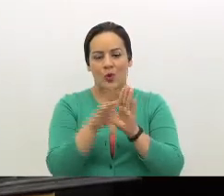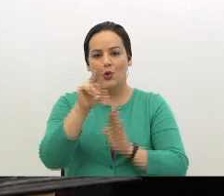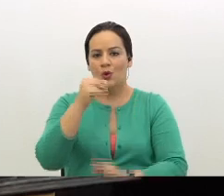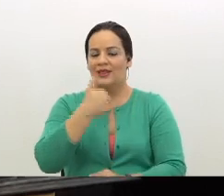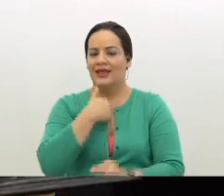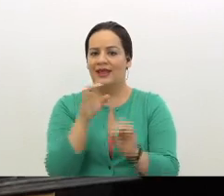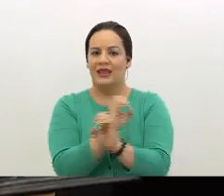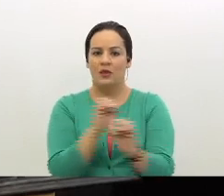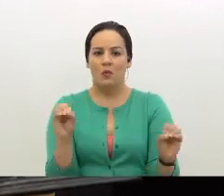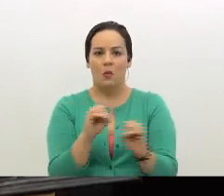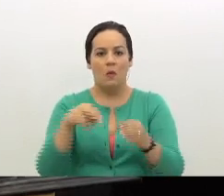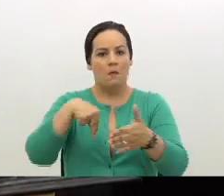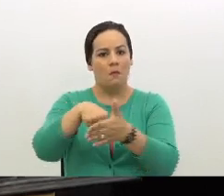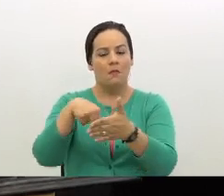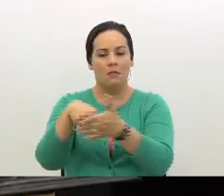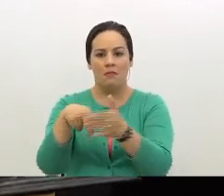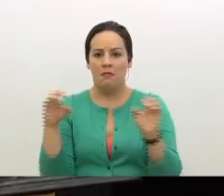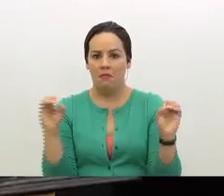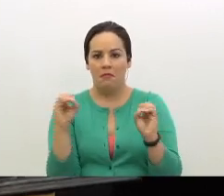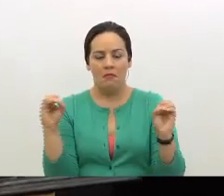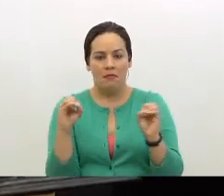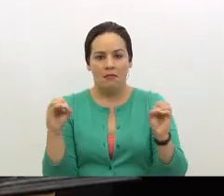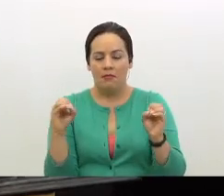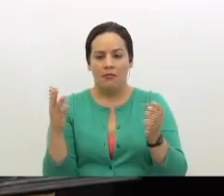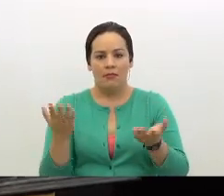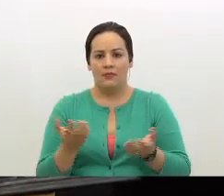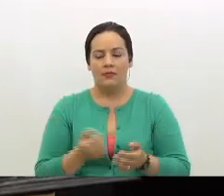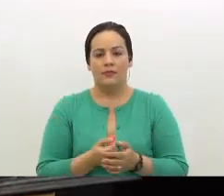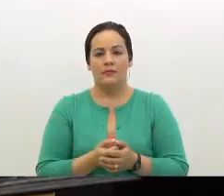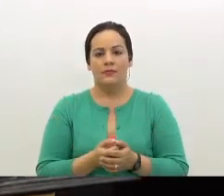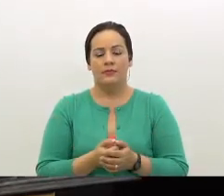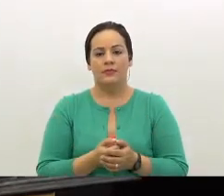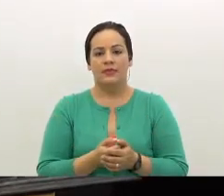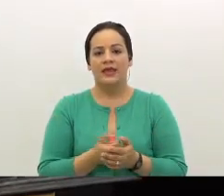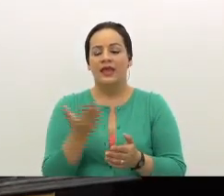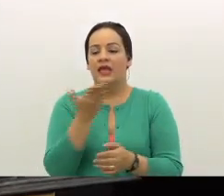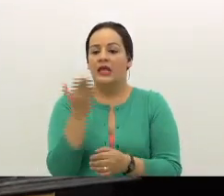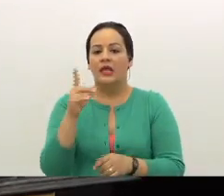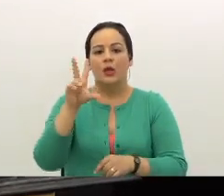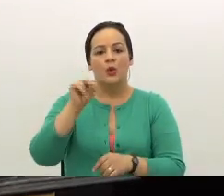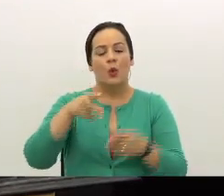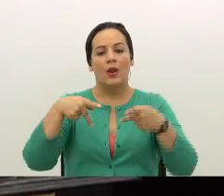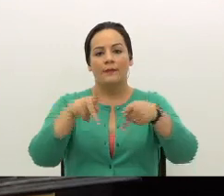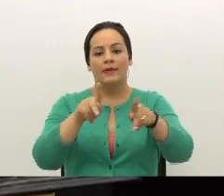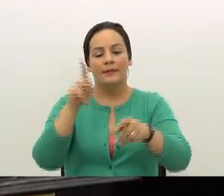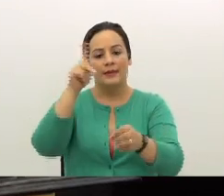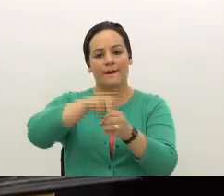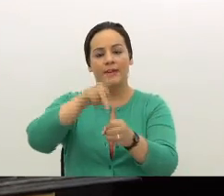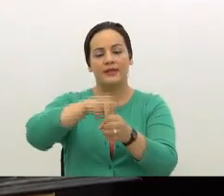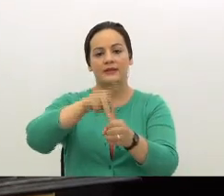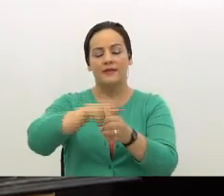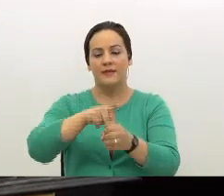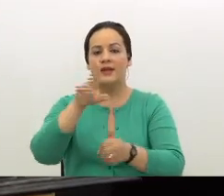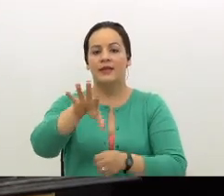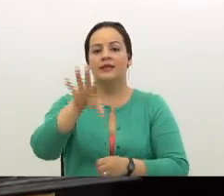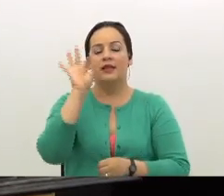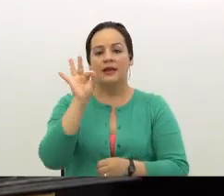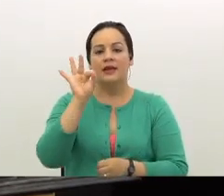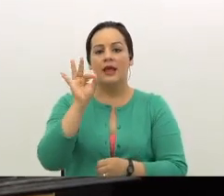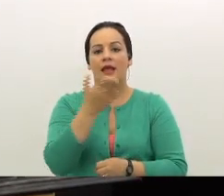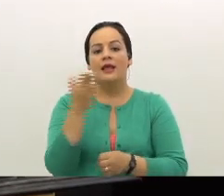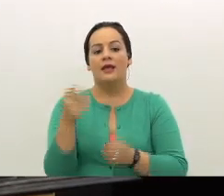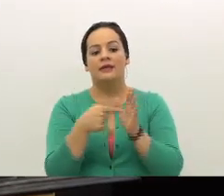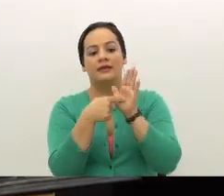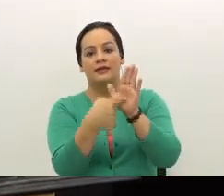ningún impedimento que no le permita participar y ser electo, que están